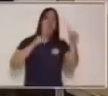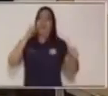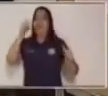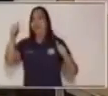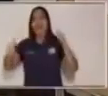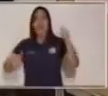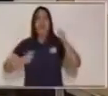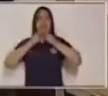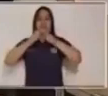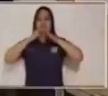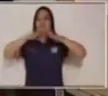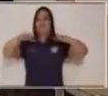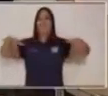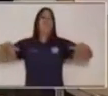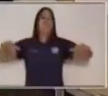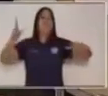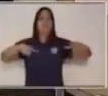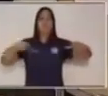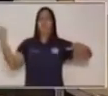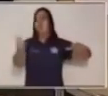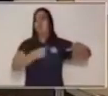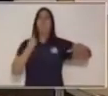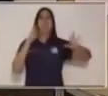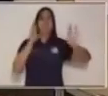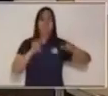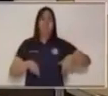amplio como en el patio de tu casa?